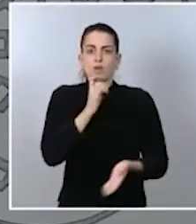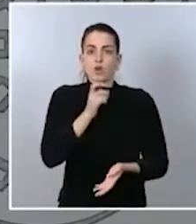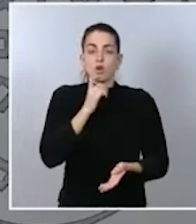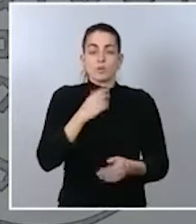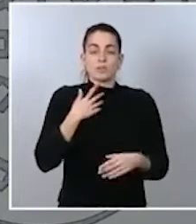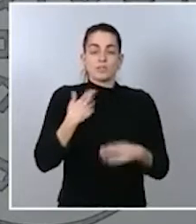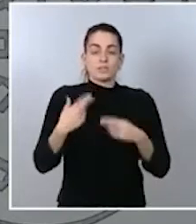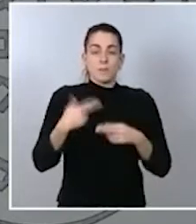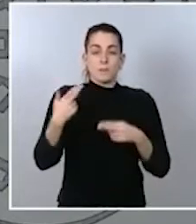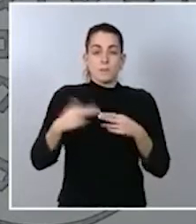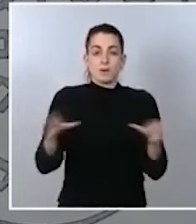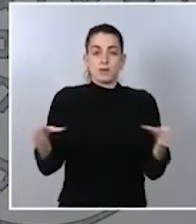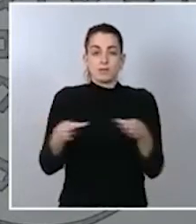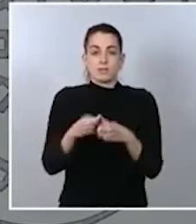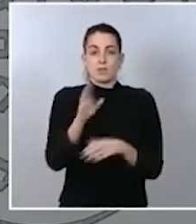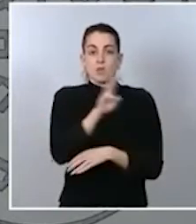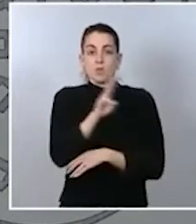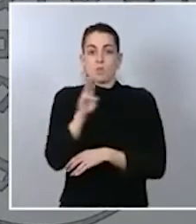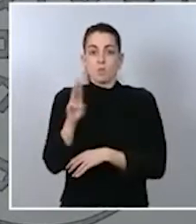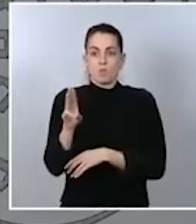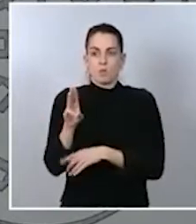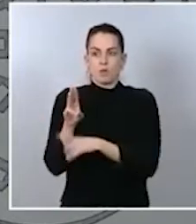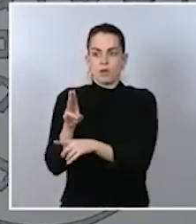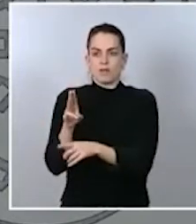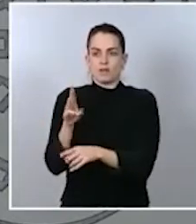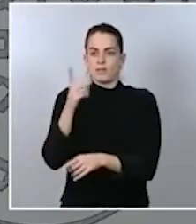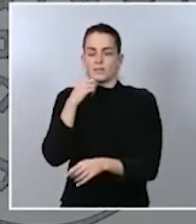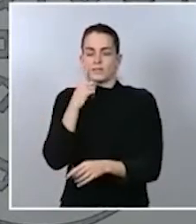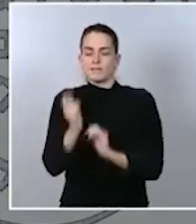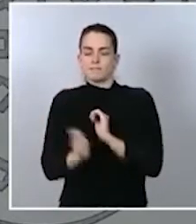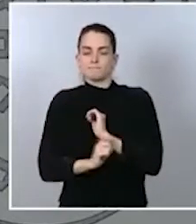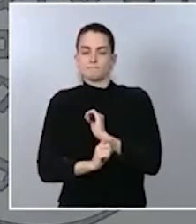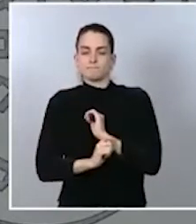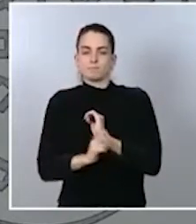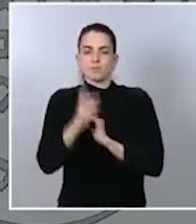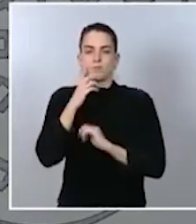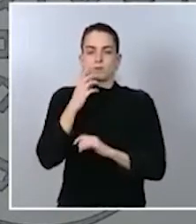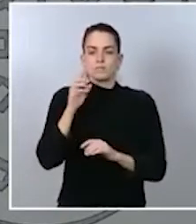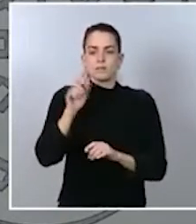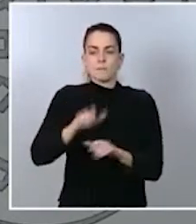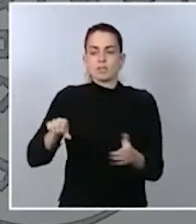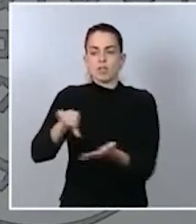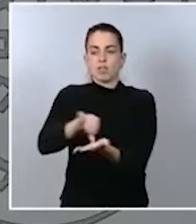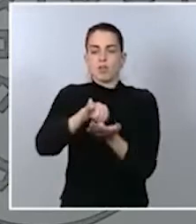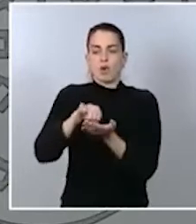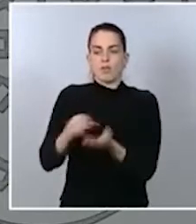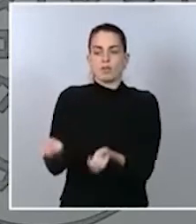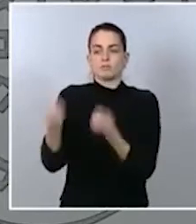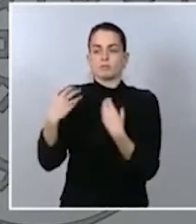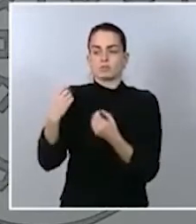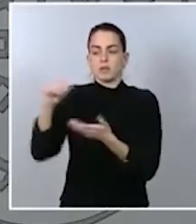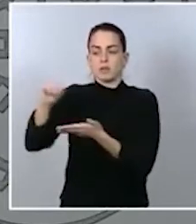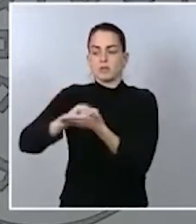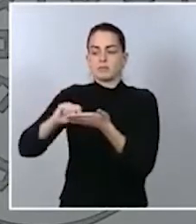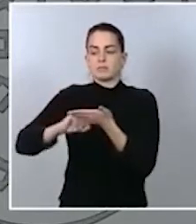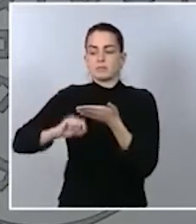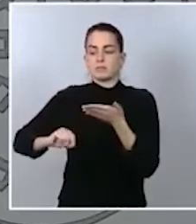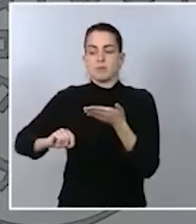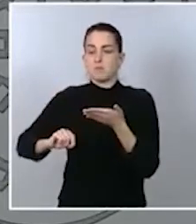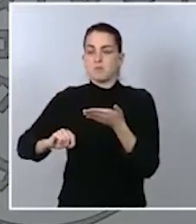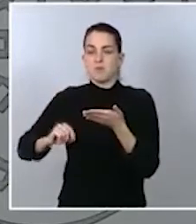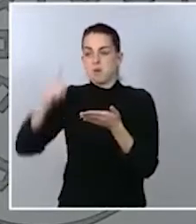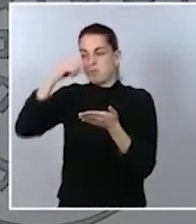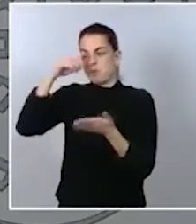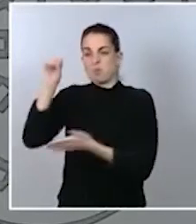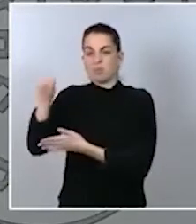nota de esto que los ciudadanos nos transmiten, nos expresan en todos los sondios de opinión y cada vez que se les pregunta en dónde